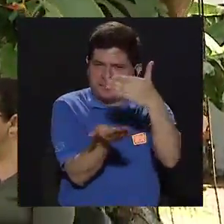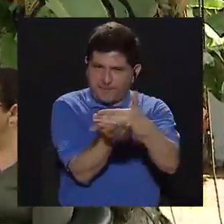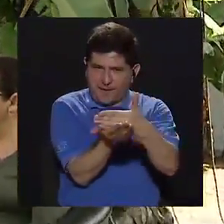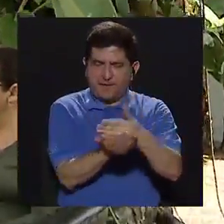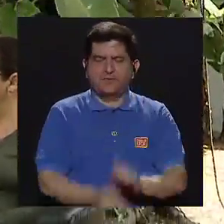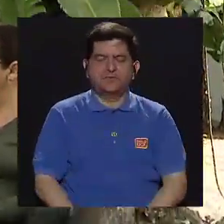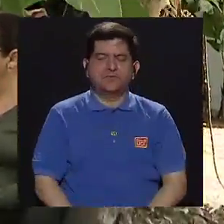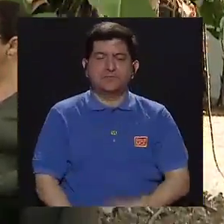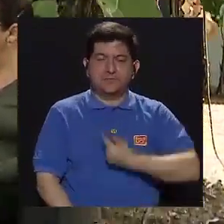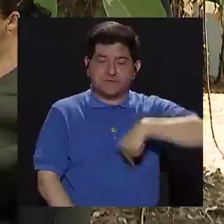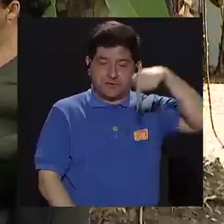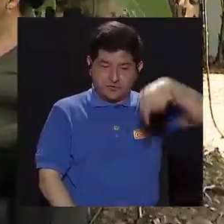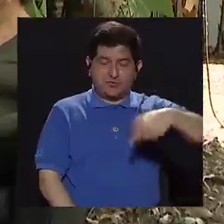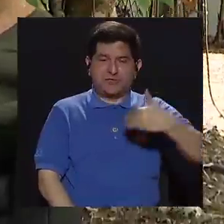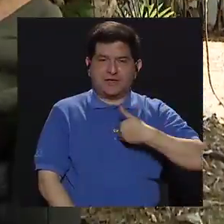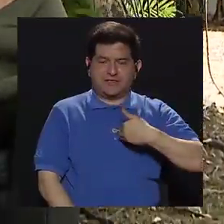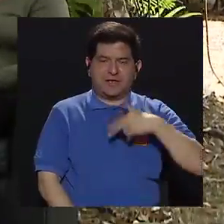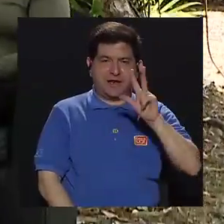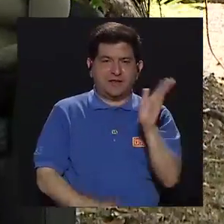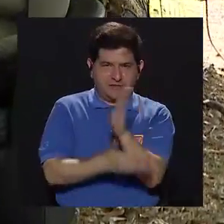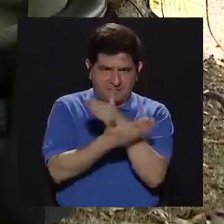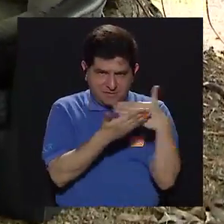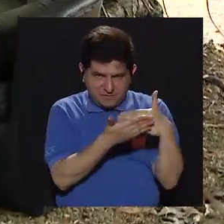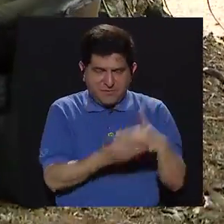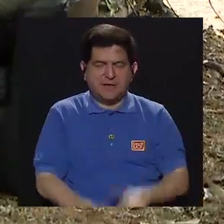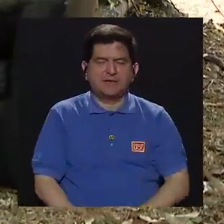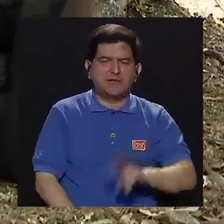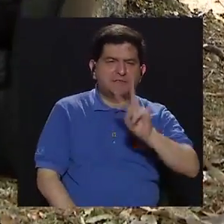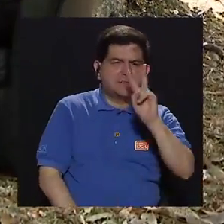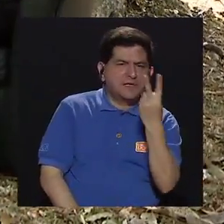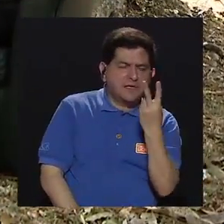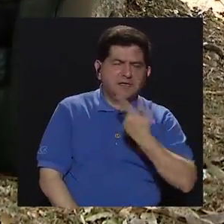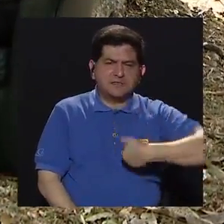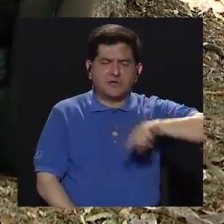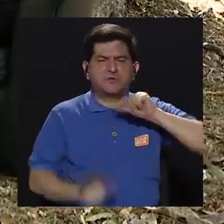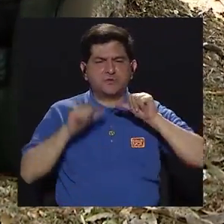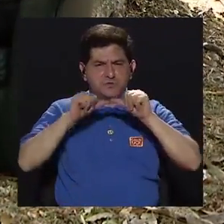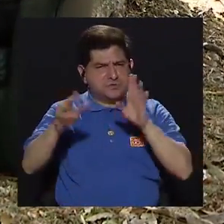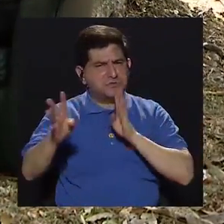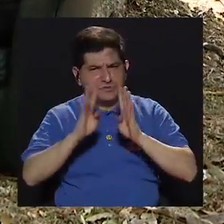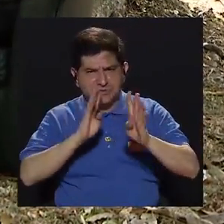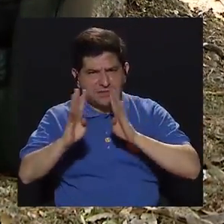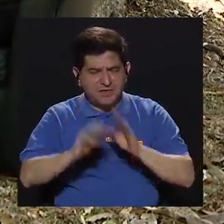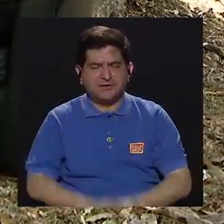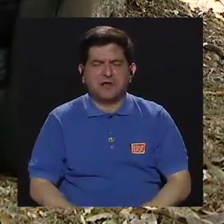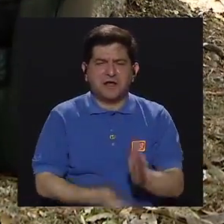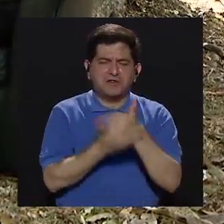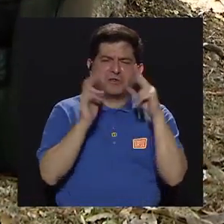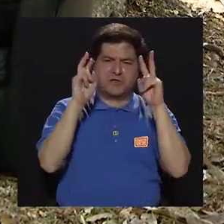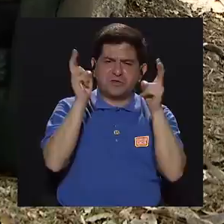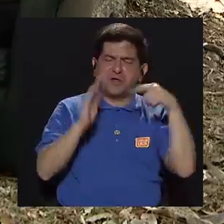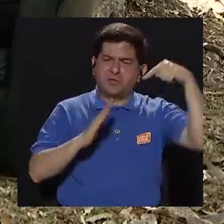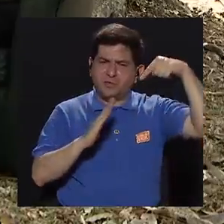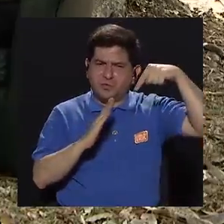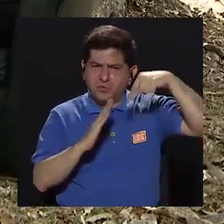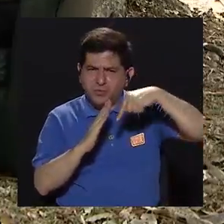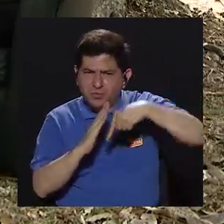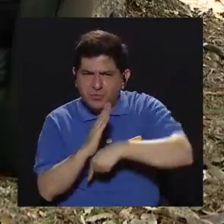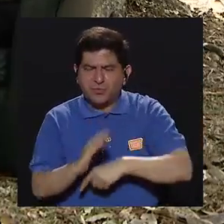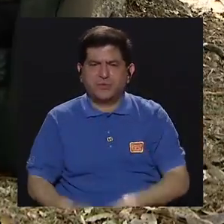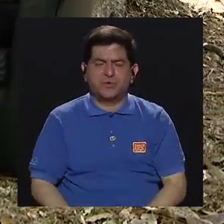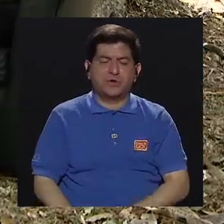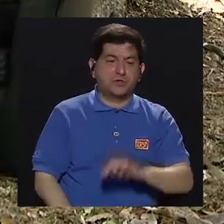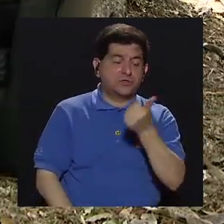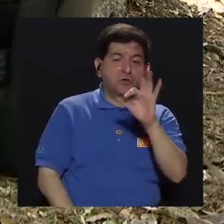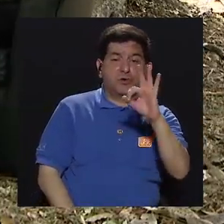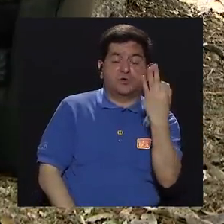pausa de tres bloques que vamos a tener. Creo que en el segundo bloque vamos a seguir conversando de algunos temas más a fondo y de otras